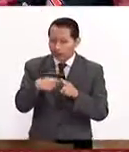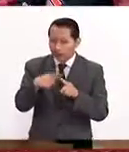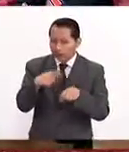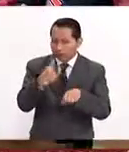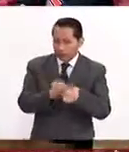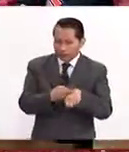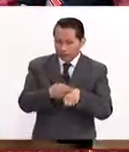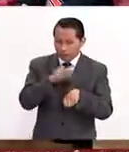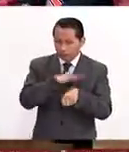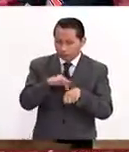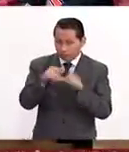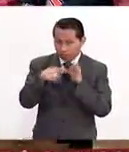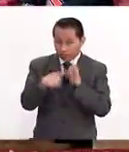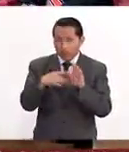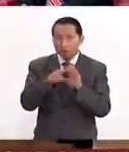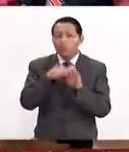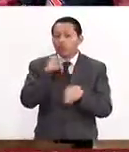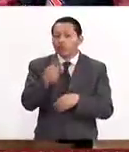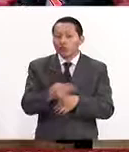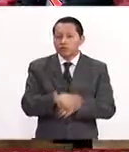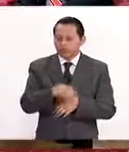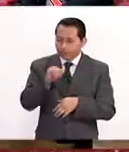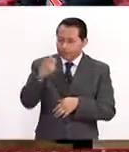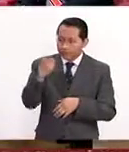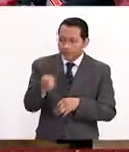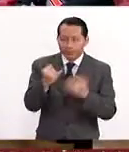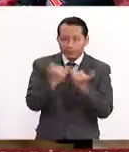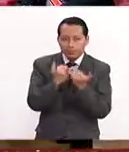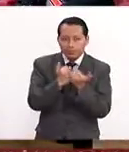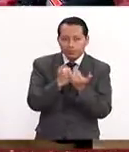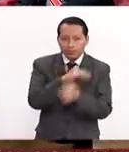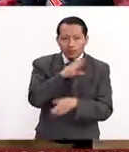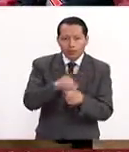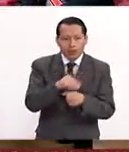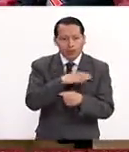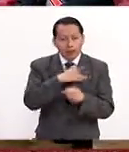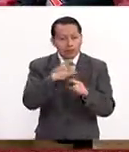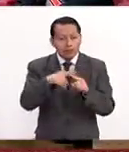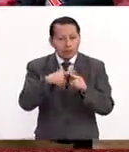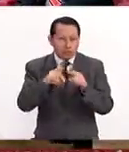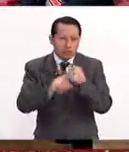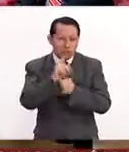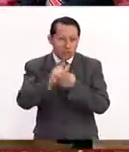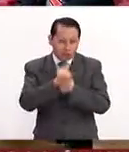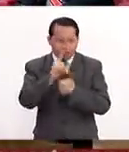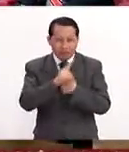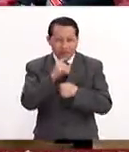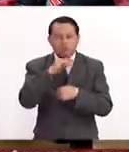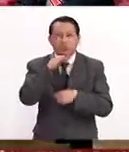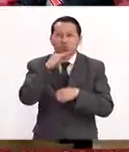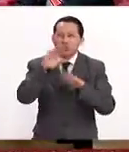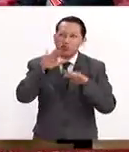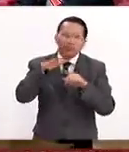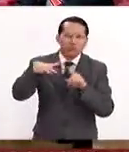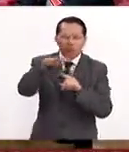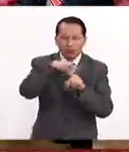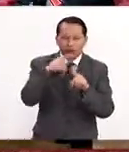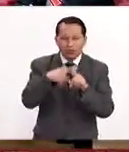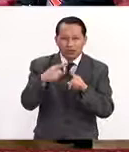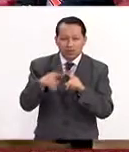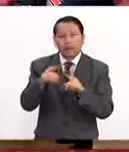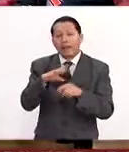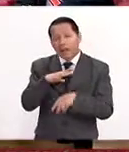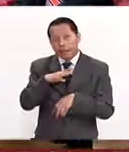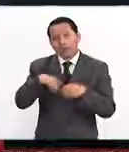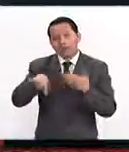se pueden expresar a través de la voz. Sí, exactamente, y todos los problemas ambientales impactan de una manera directa porque